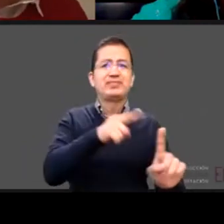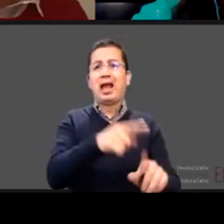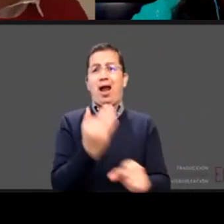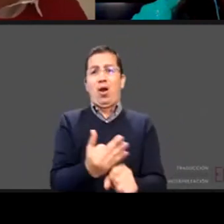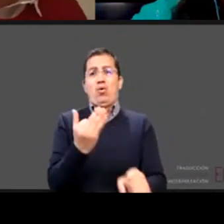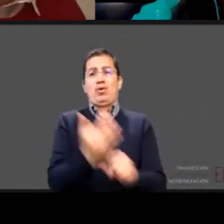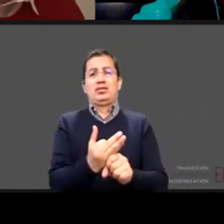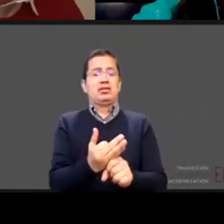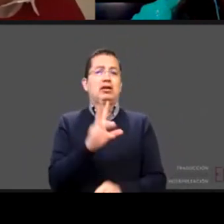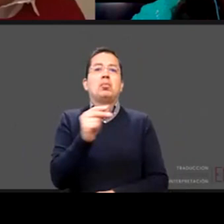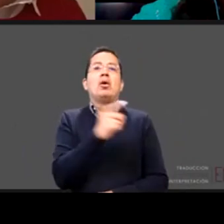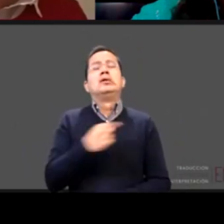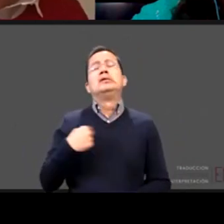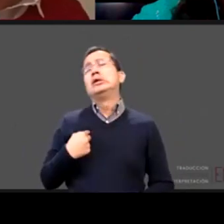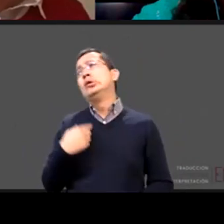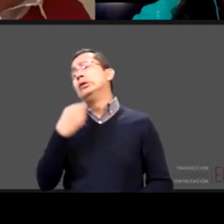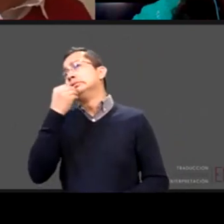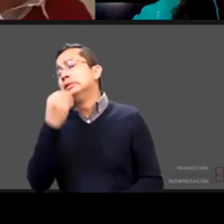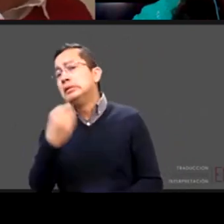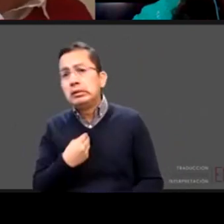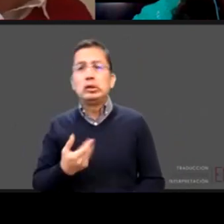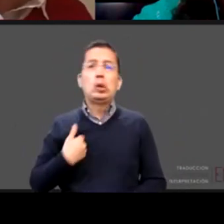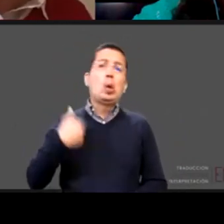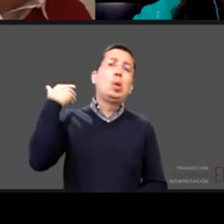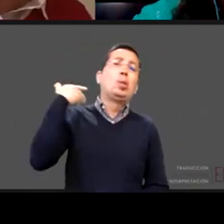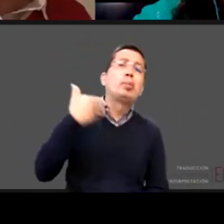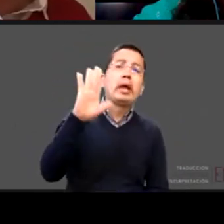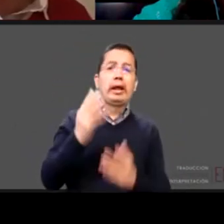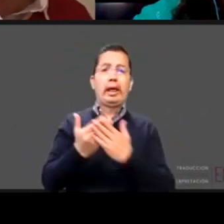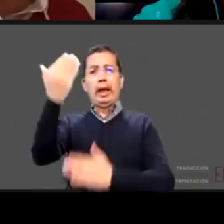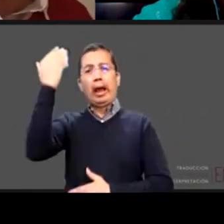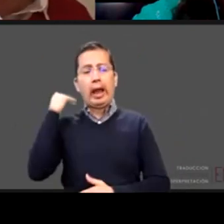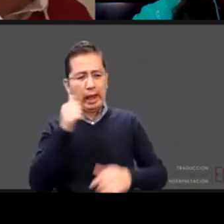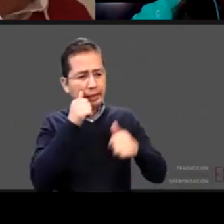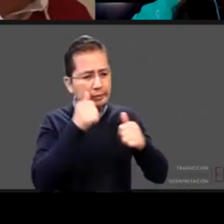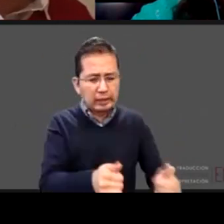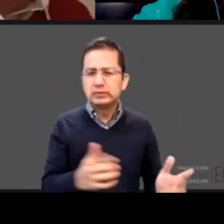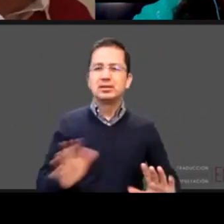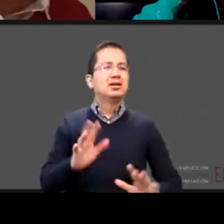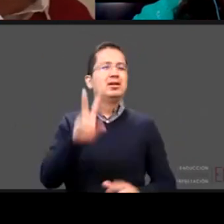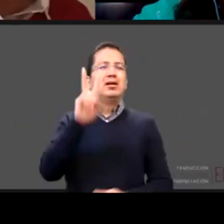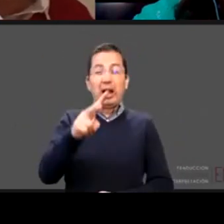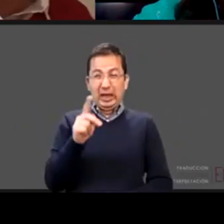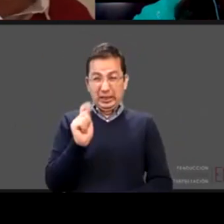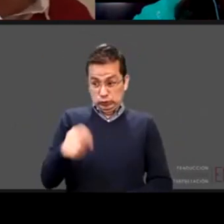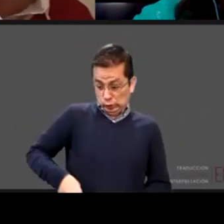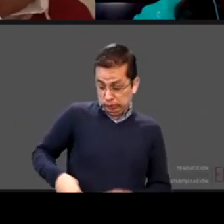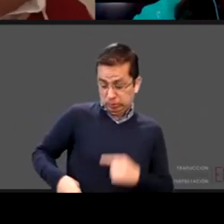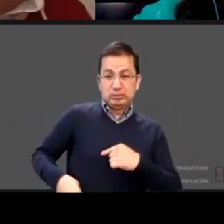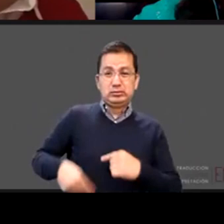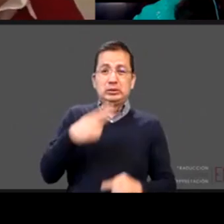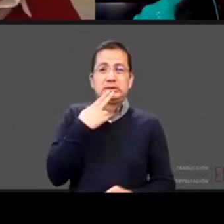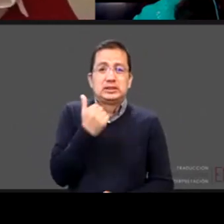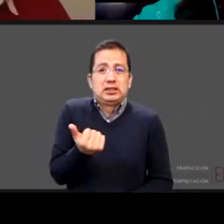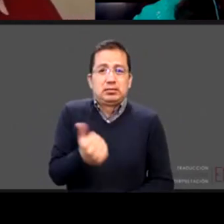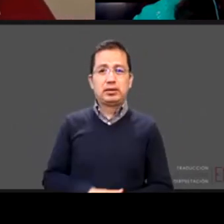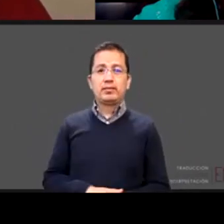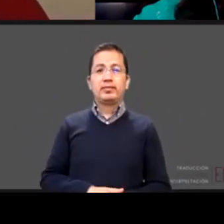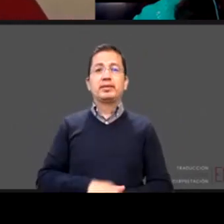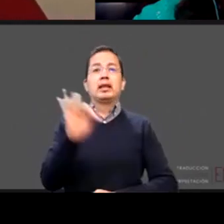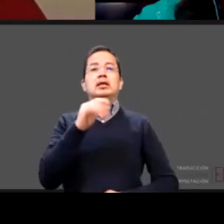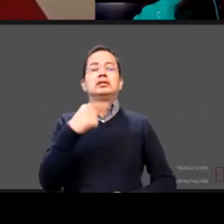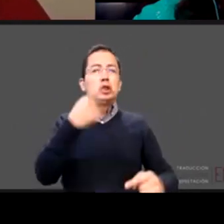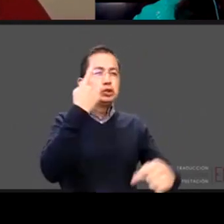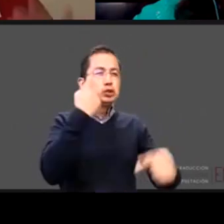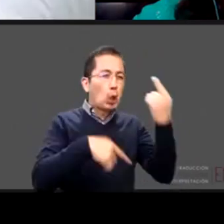habló si lo hubiera visto antes si hubiera hecho si hubiera y de repente nos vivimos en un mundo de culpas que hay una frase que dice si lloras porque es ocultado el sol